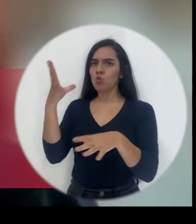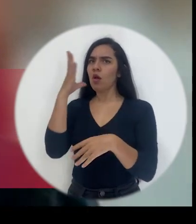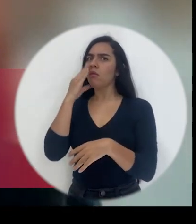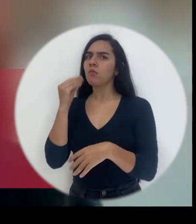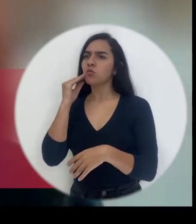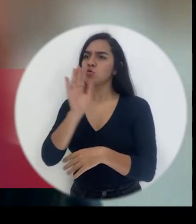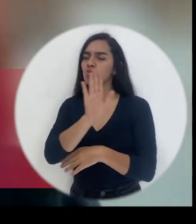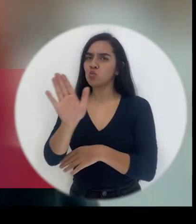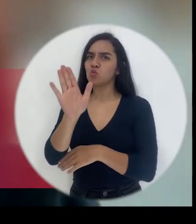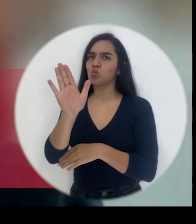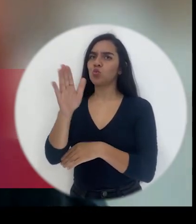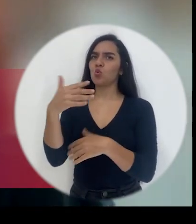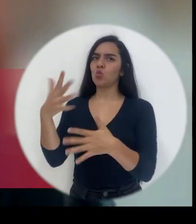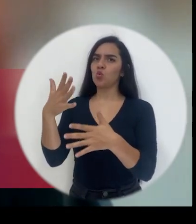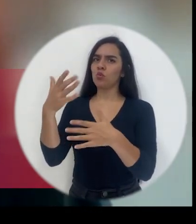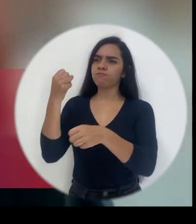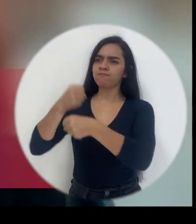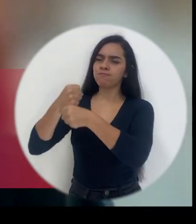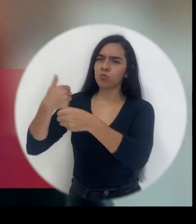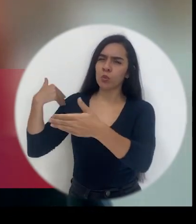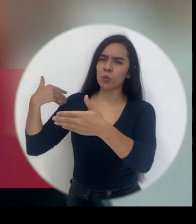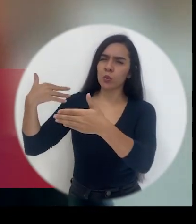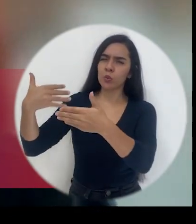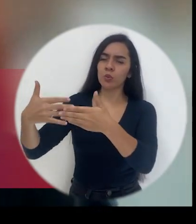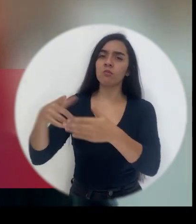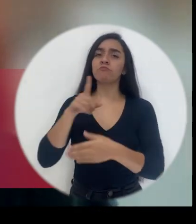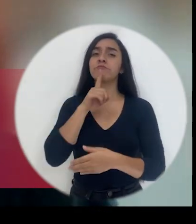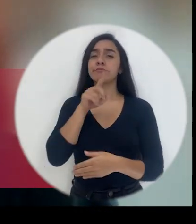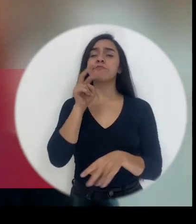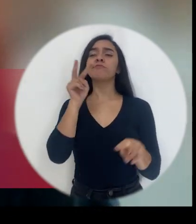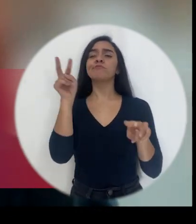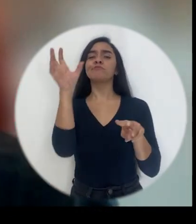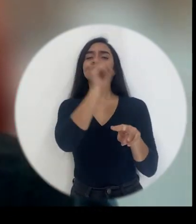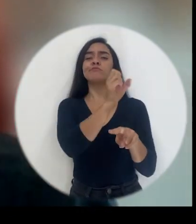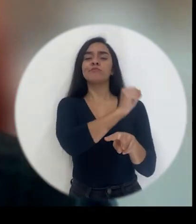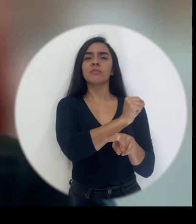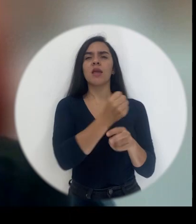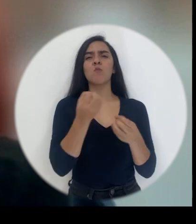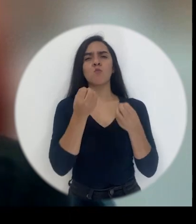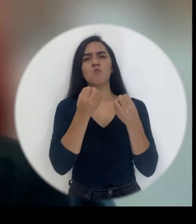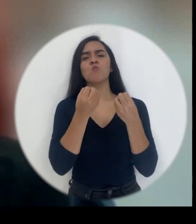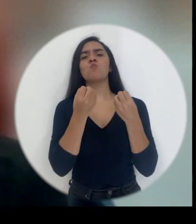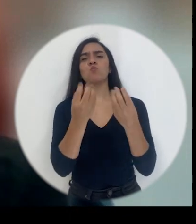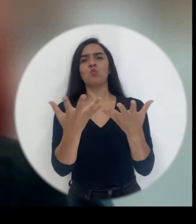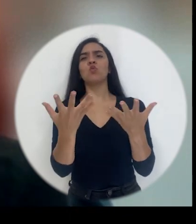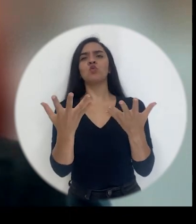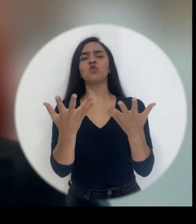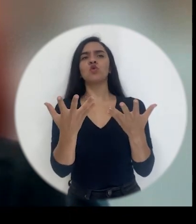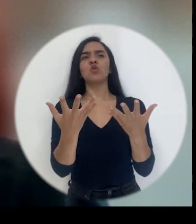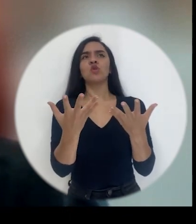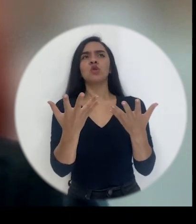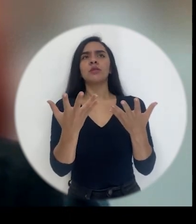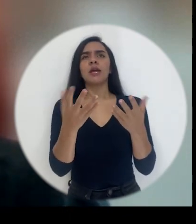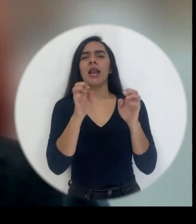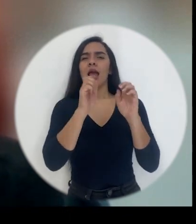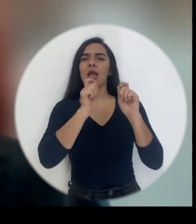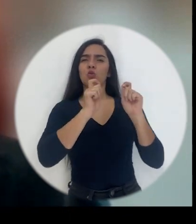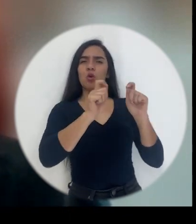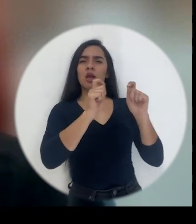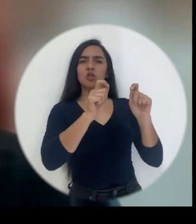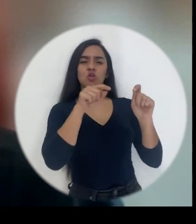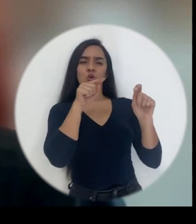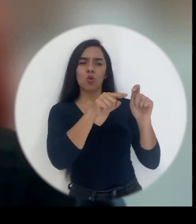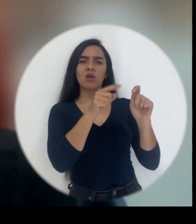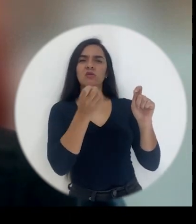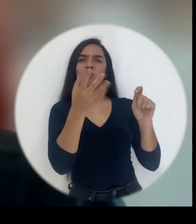en su currículo y demás, creo que el desinterés estudiantil por la educación es en general un tema urgente por